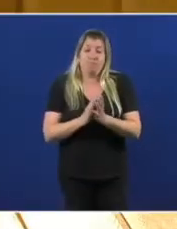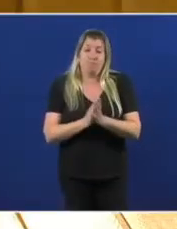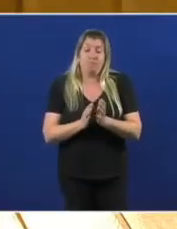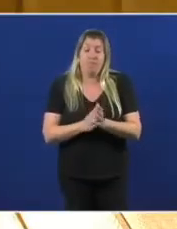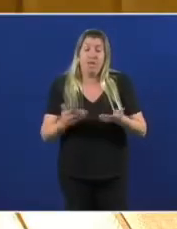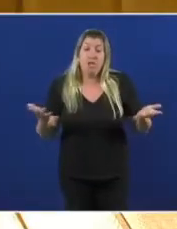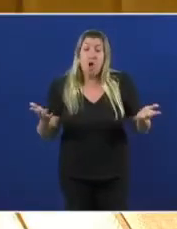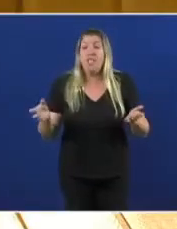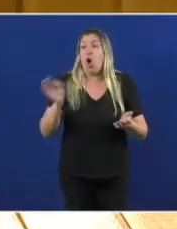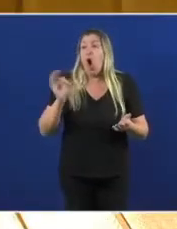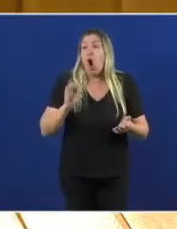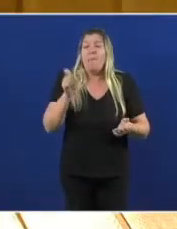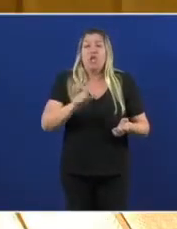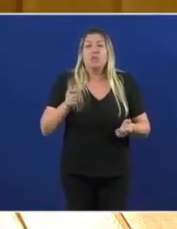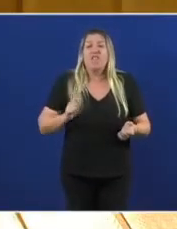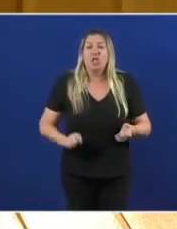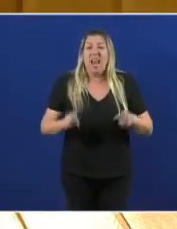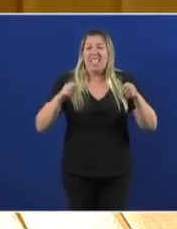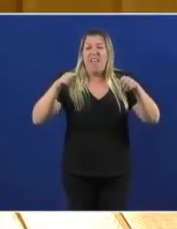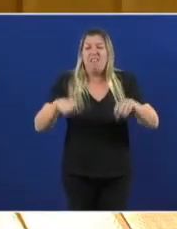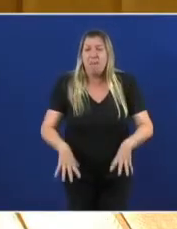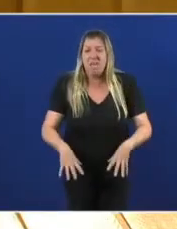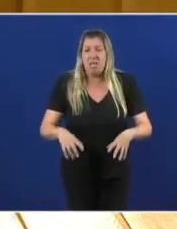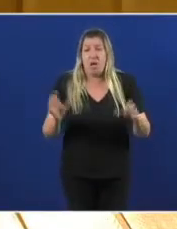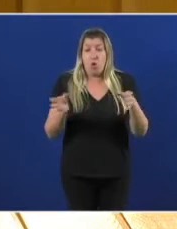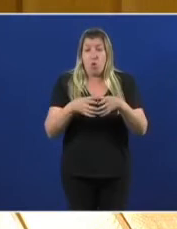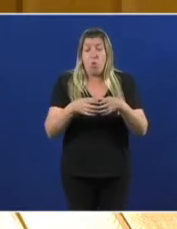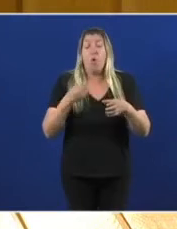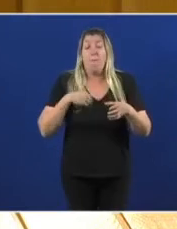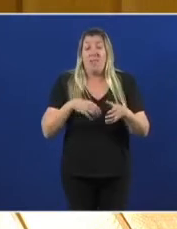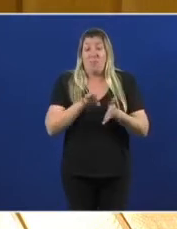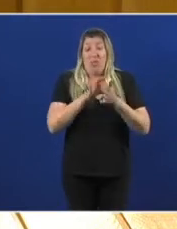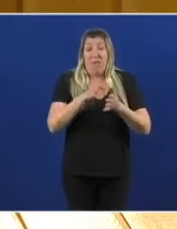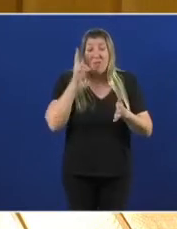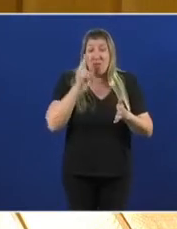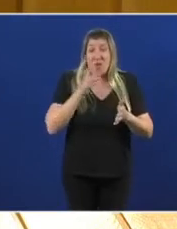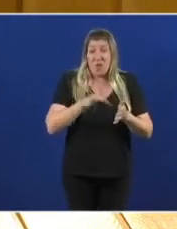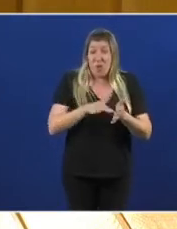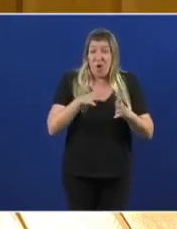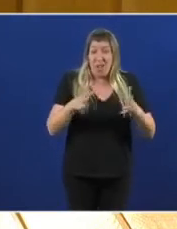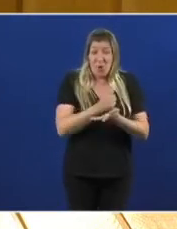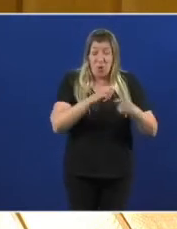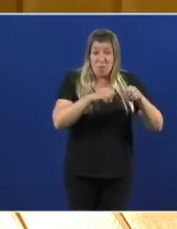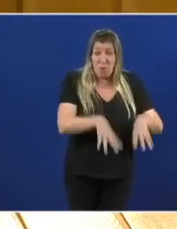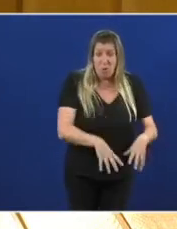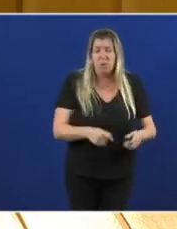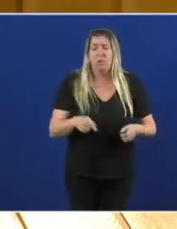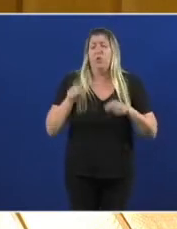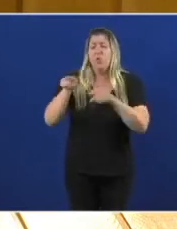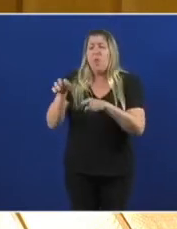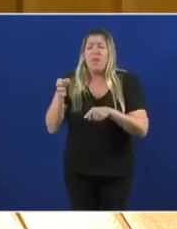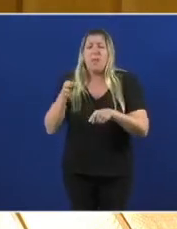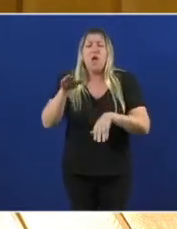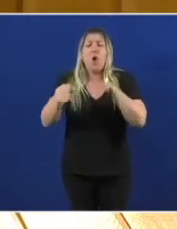en bloque como fixeron os seus chefes e xefas de servicio en vivo, convoque as prazas vacantes nos ergas